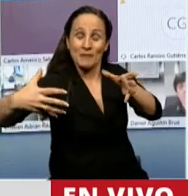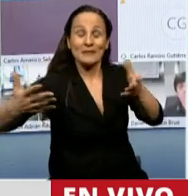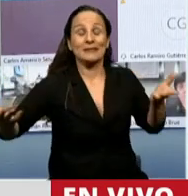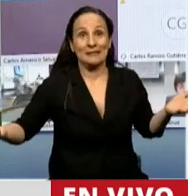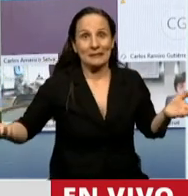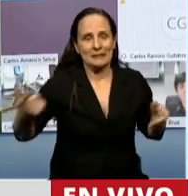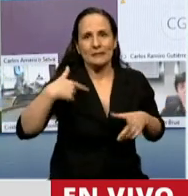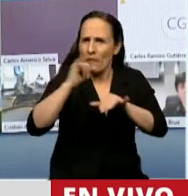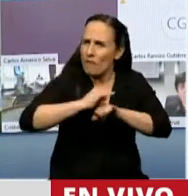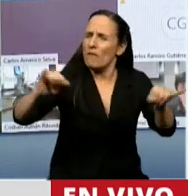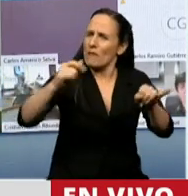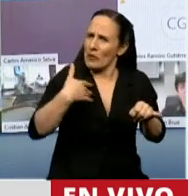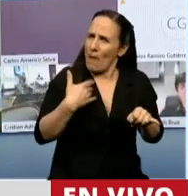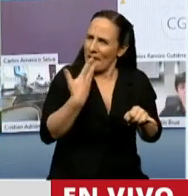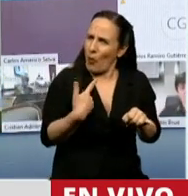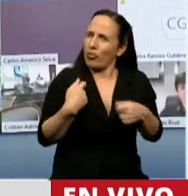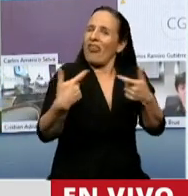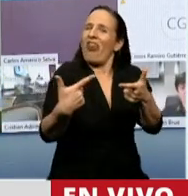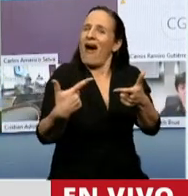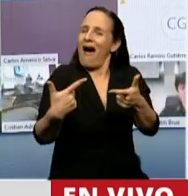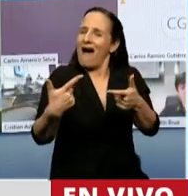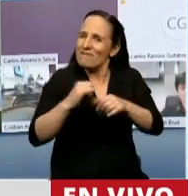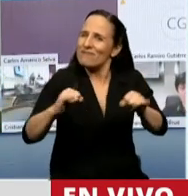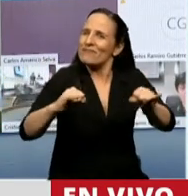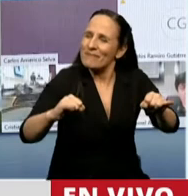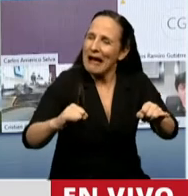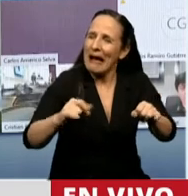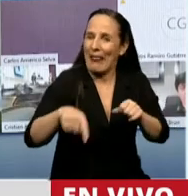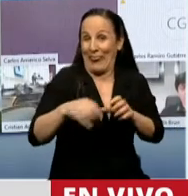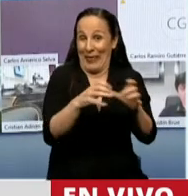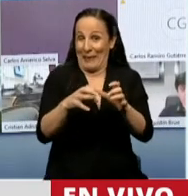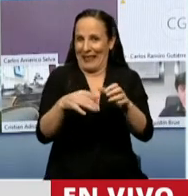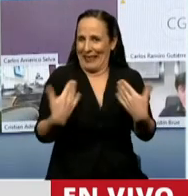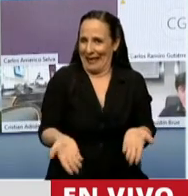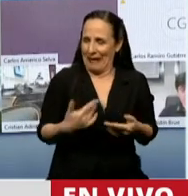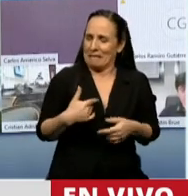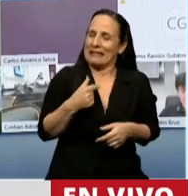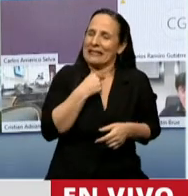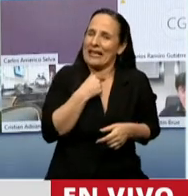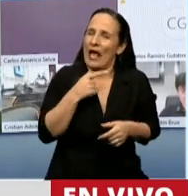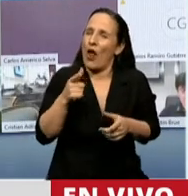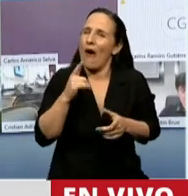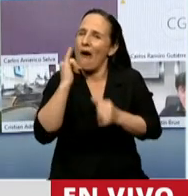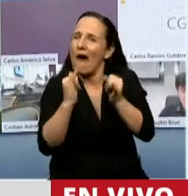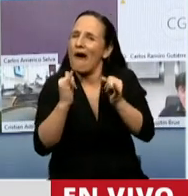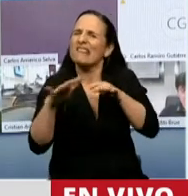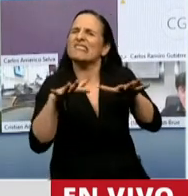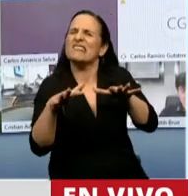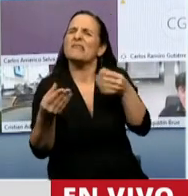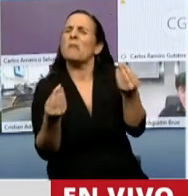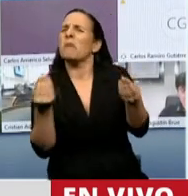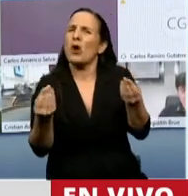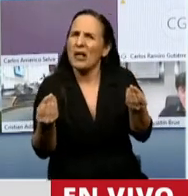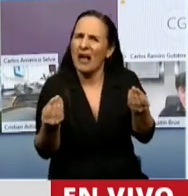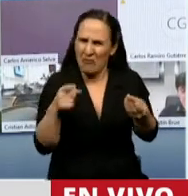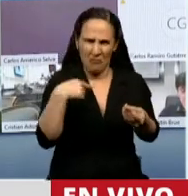siempre a estos debates. Quiero poner un poquito de contexto sobre esto. ¿Por qué estamos estableciendo un